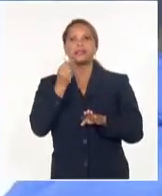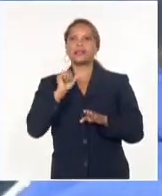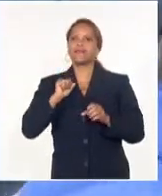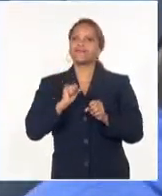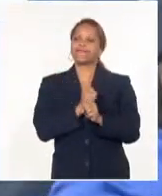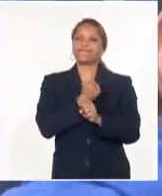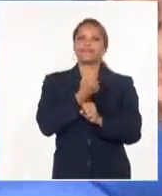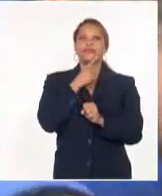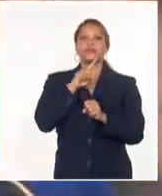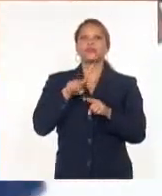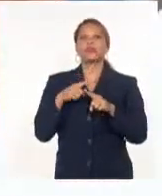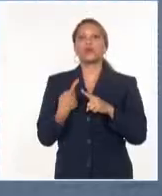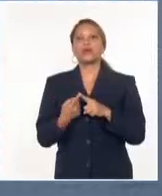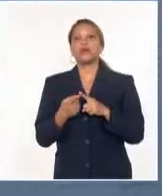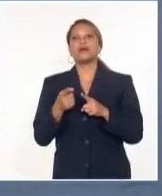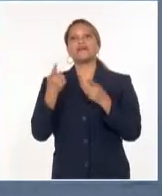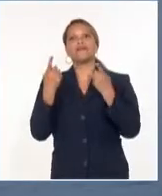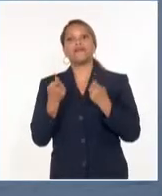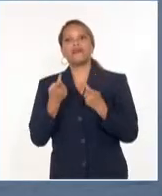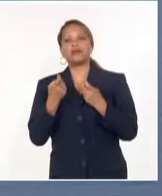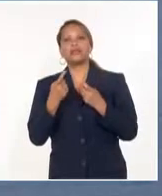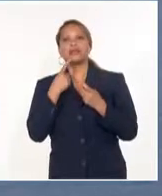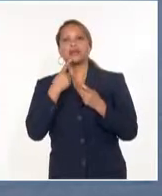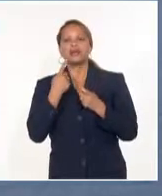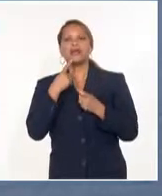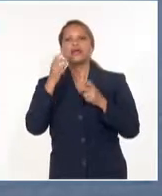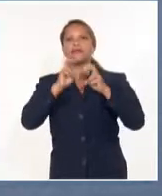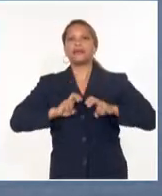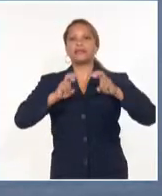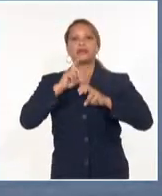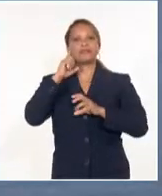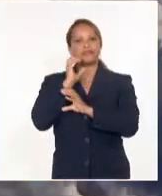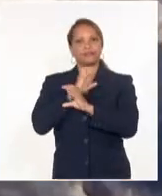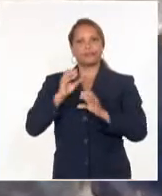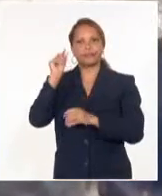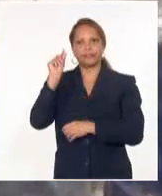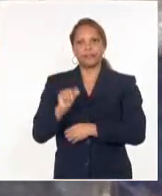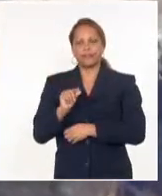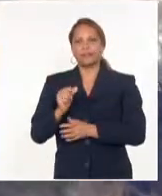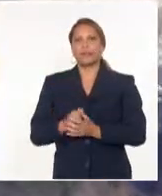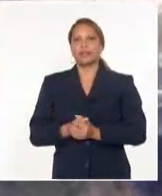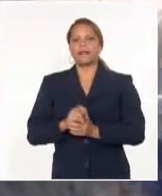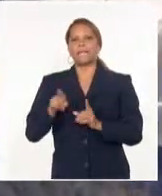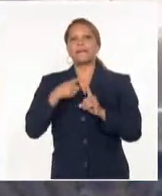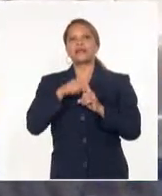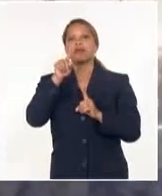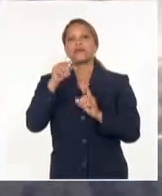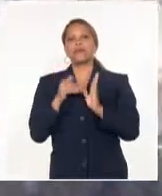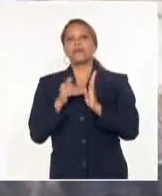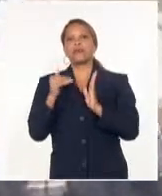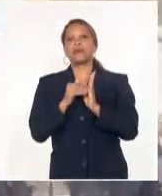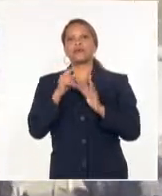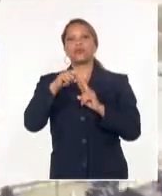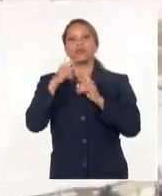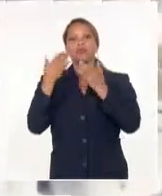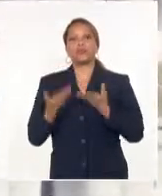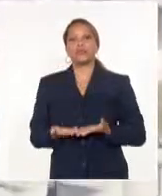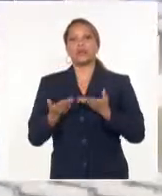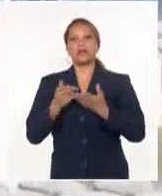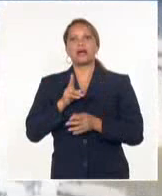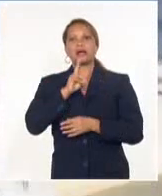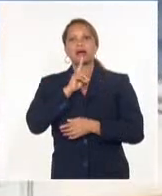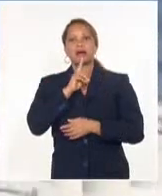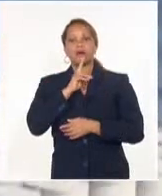por su presunta falta de base científica. El vertido de más de un millón de toneladas de aguas radiactivas de la central japonesa al